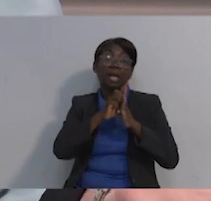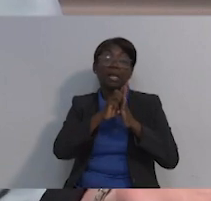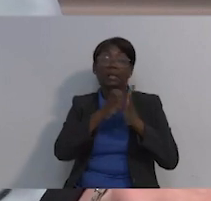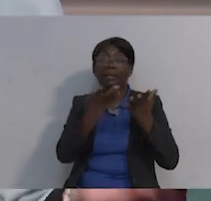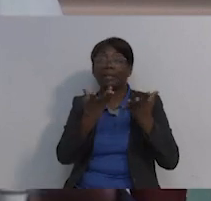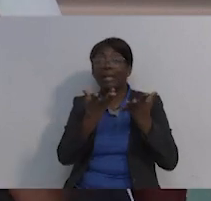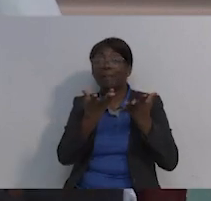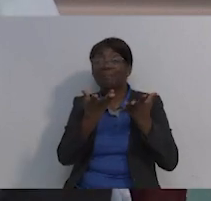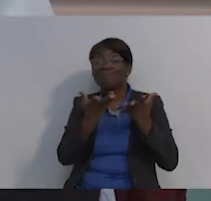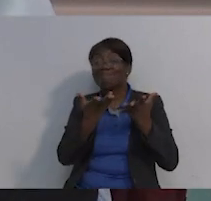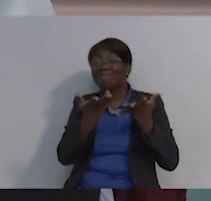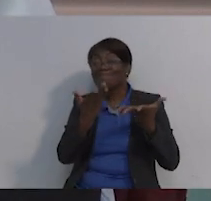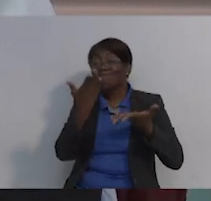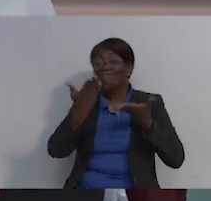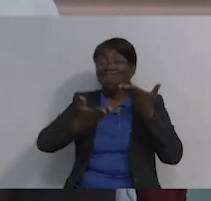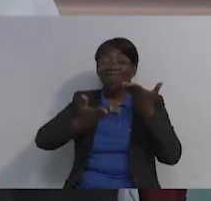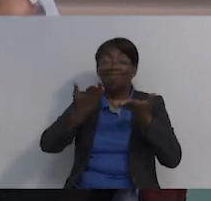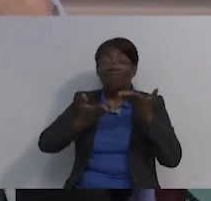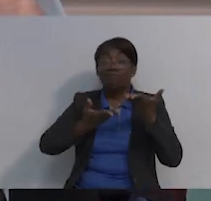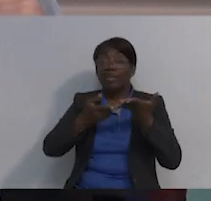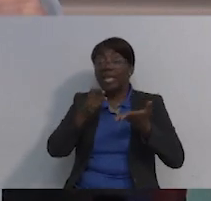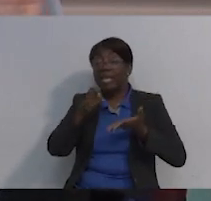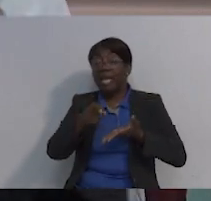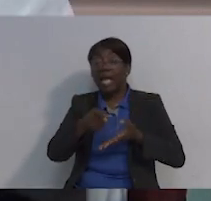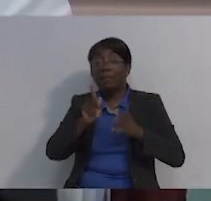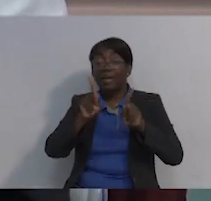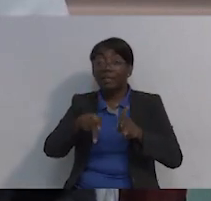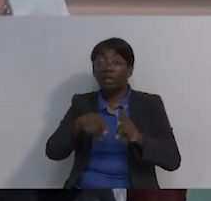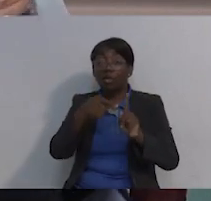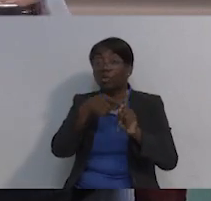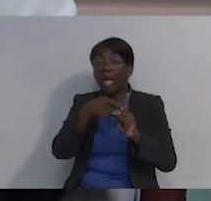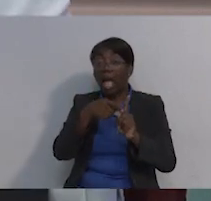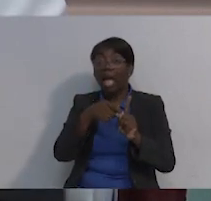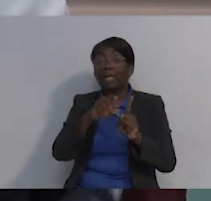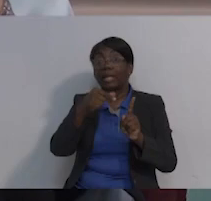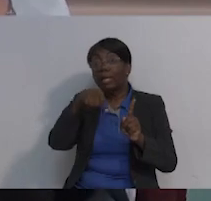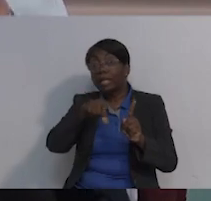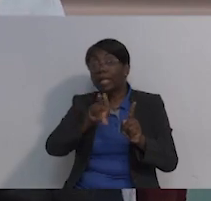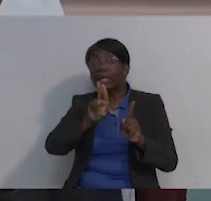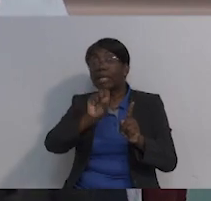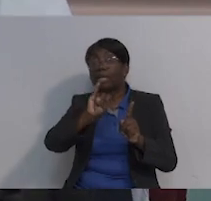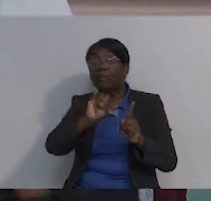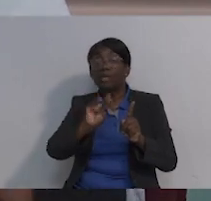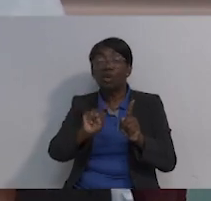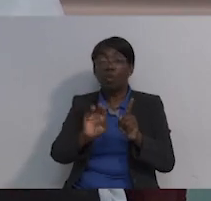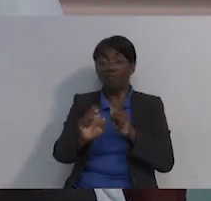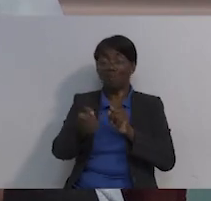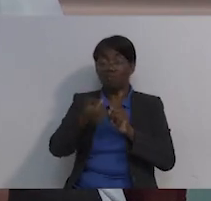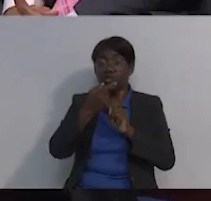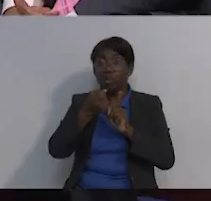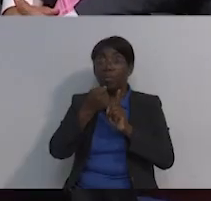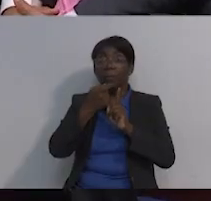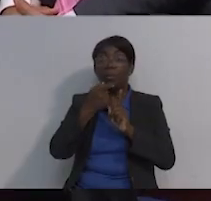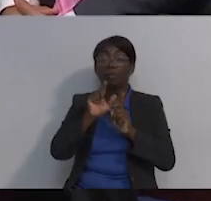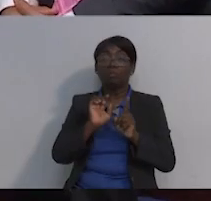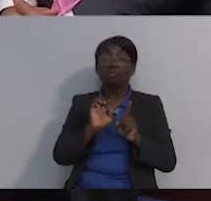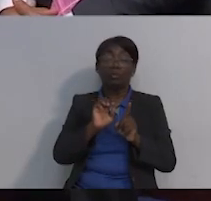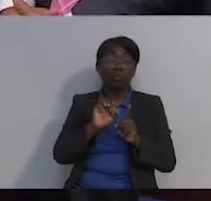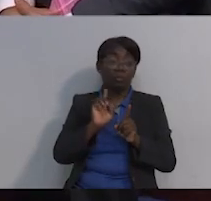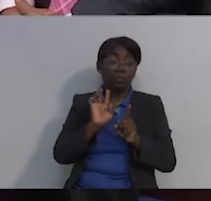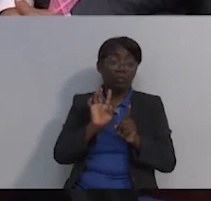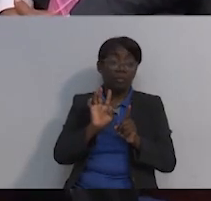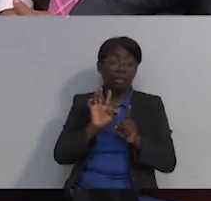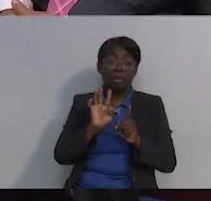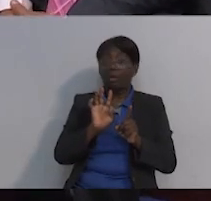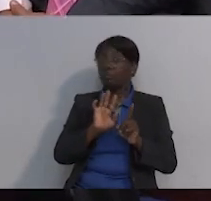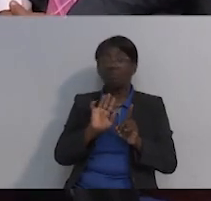¿Cuántas personas le han puesto su portacat? Que digo, yo quería que me dejaran el mío de por vida porque eso es lo más grande que hay. Dice que te lo puede dejar hasta por un año, me